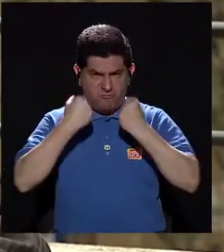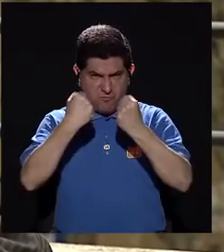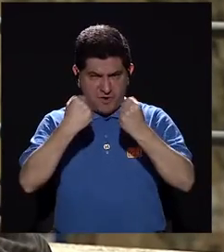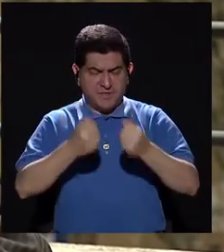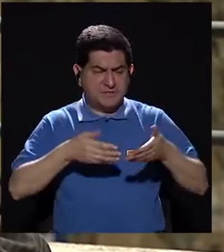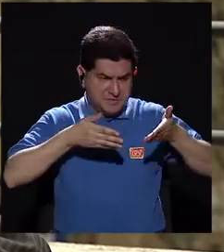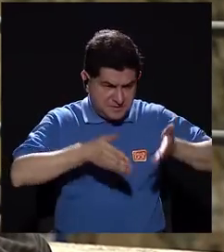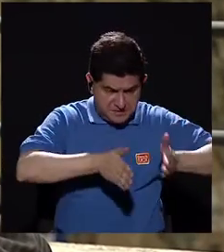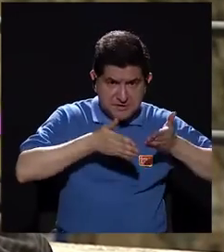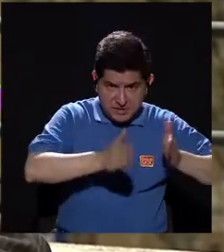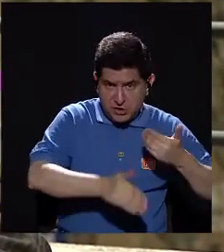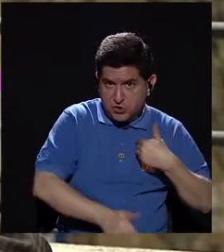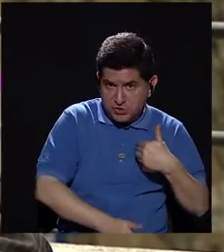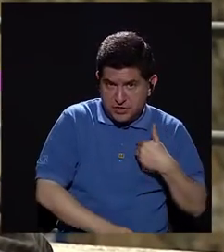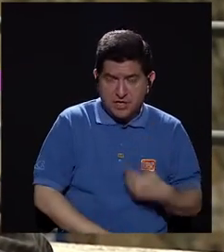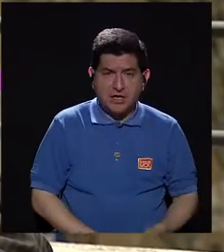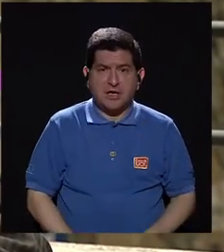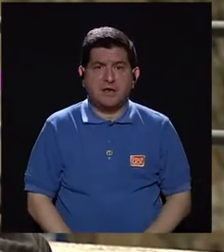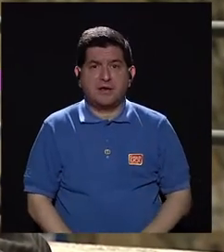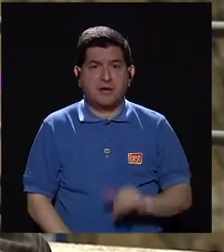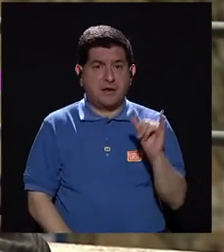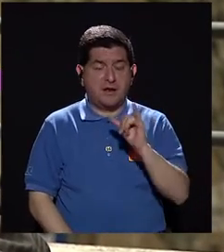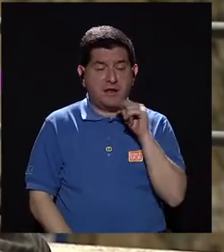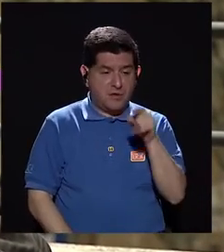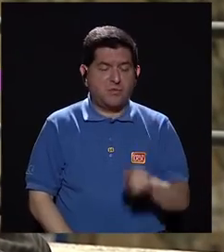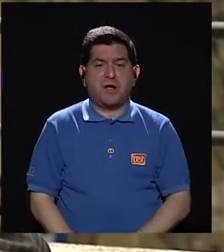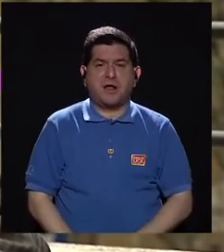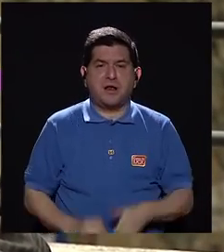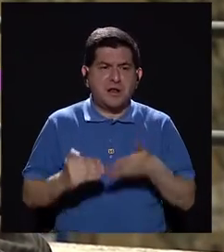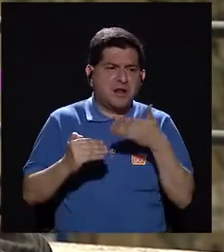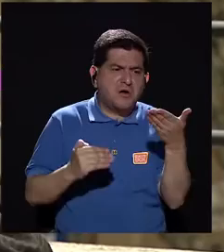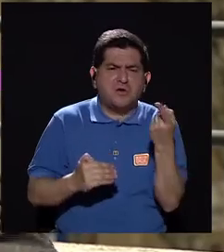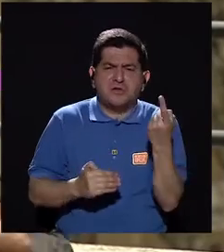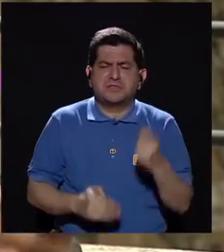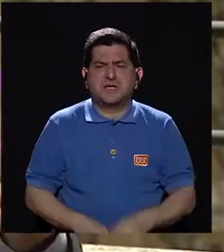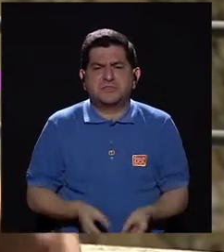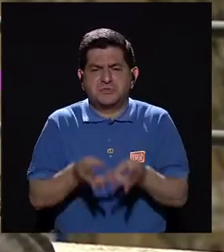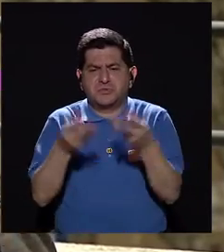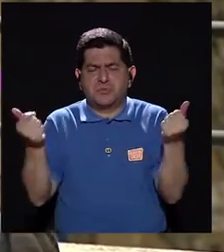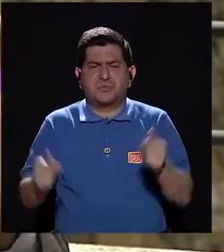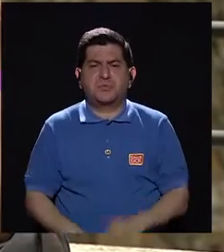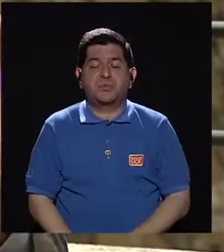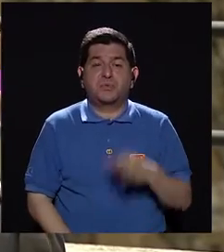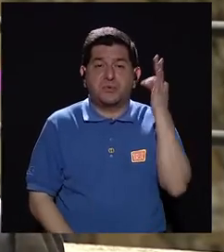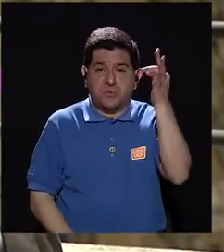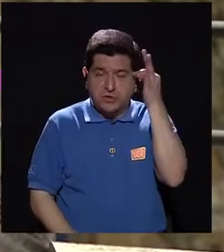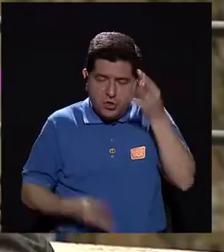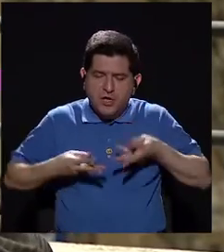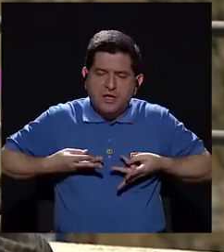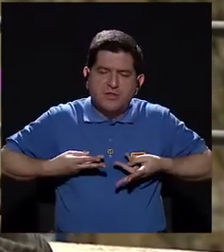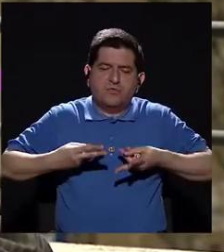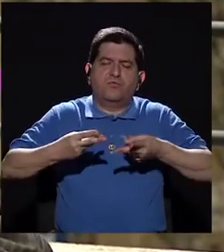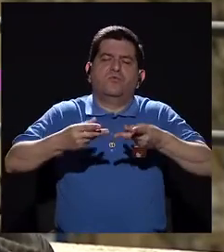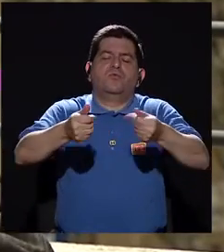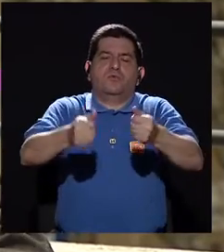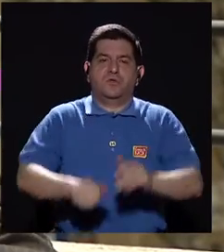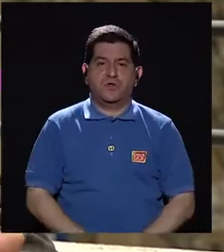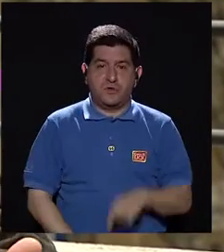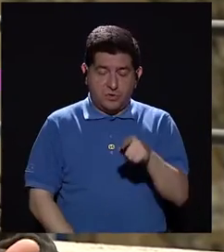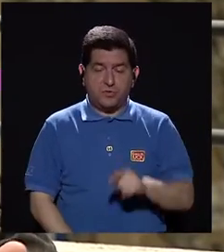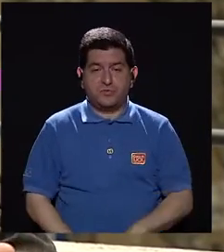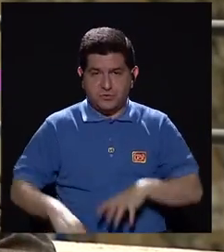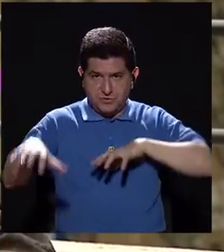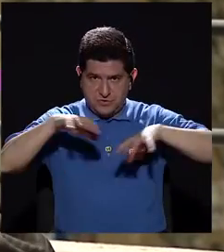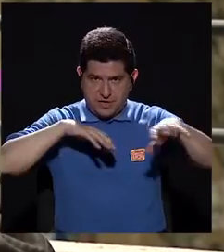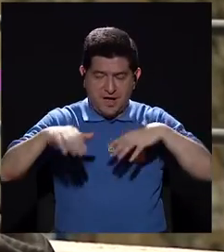fortalezas en su hijo, las cosas que no está haciendo también van a desaparecer. Además hablamos de la teoría del flow. ¿Qué es? Que si